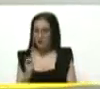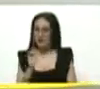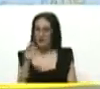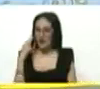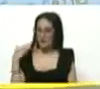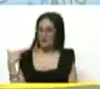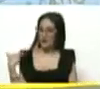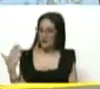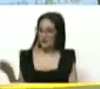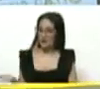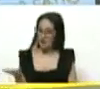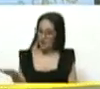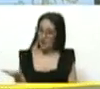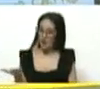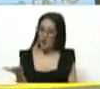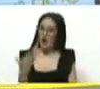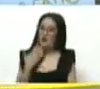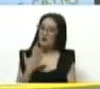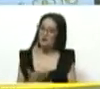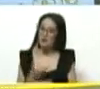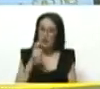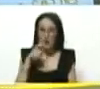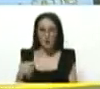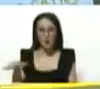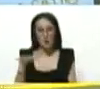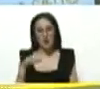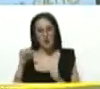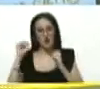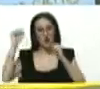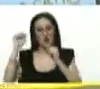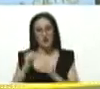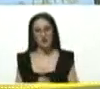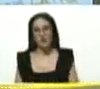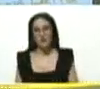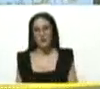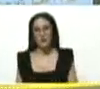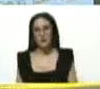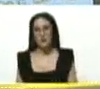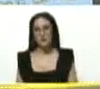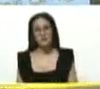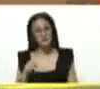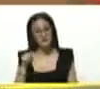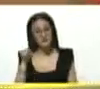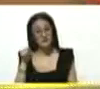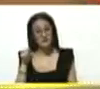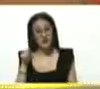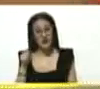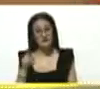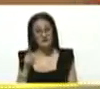y de agradecimiento a nuestro pueblo heroico. Porque eso fue en la calle ahí.